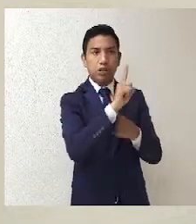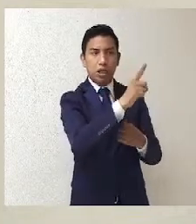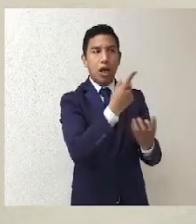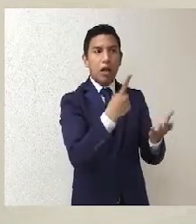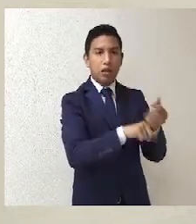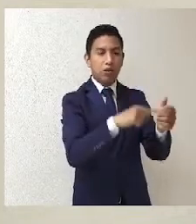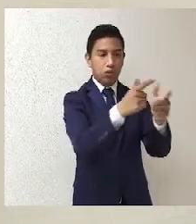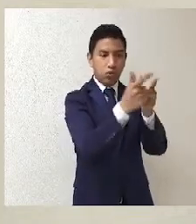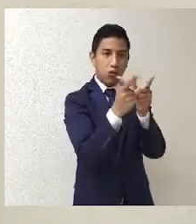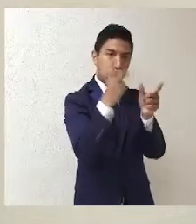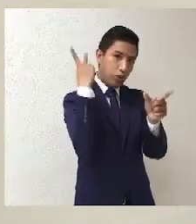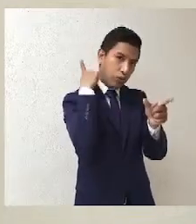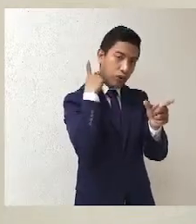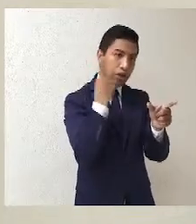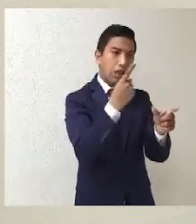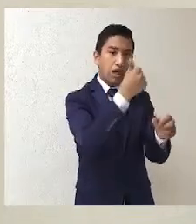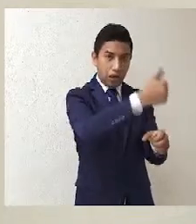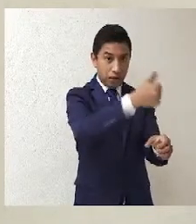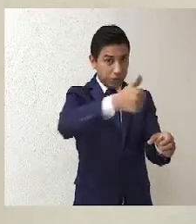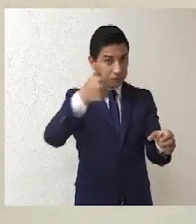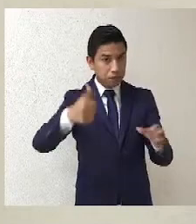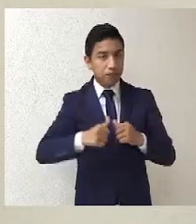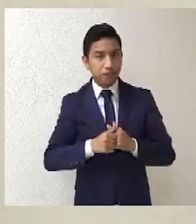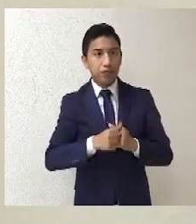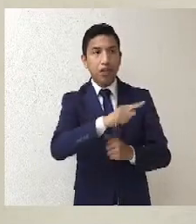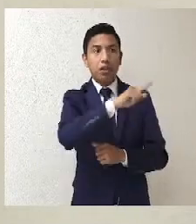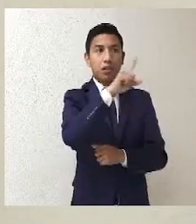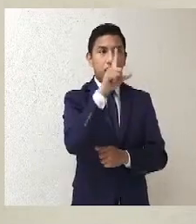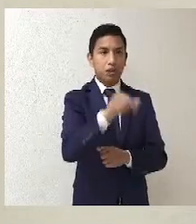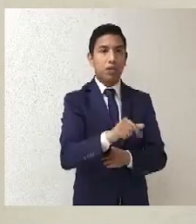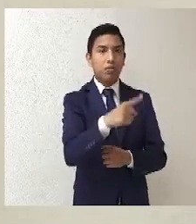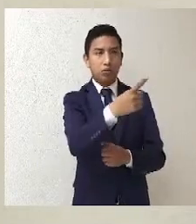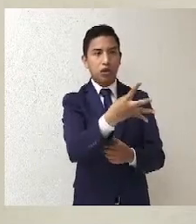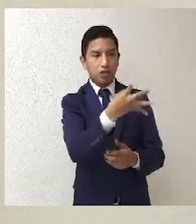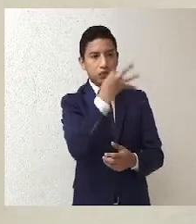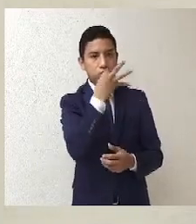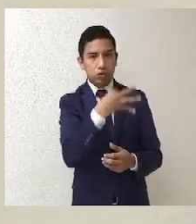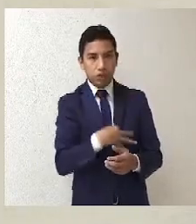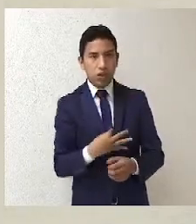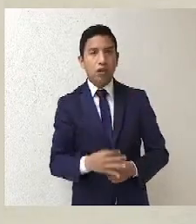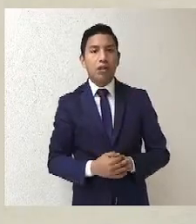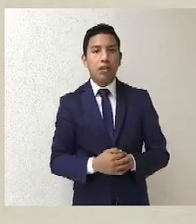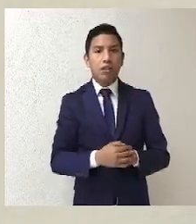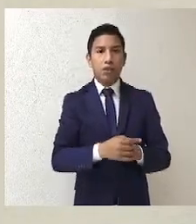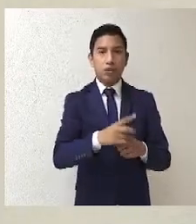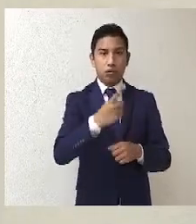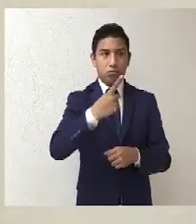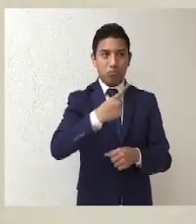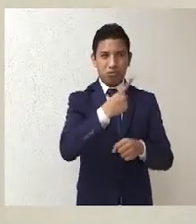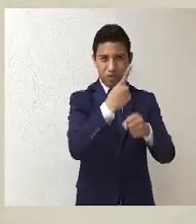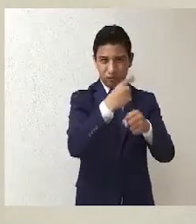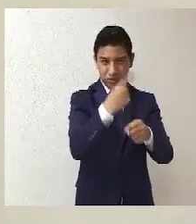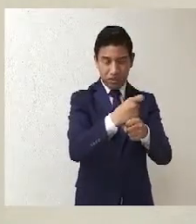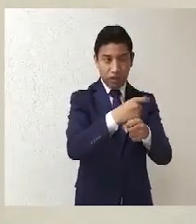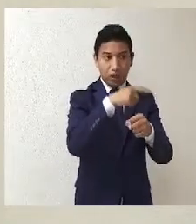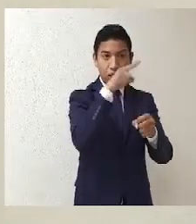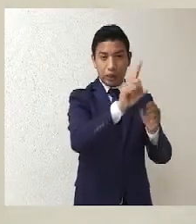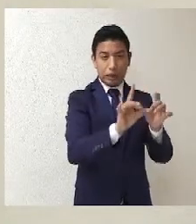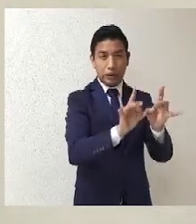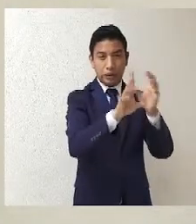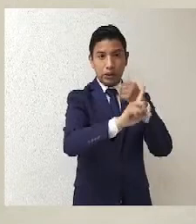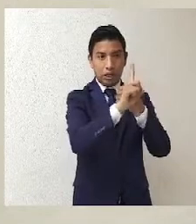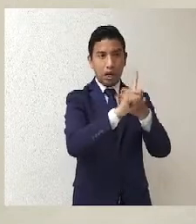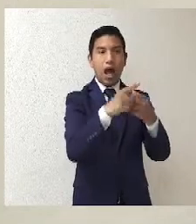internos de los partidos políticos. Entonces, pues nosotros estamos obligados a que se agote toda la cadena impugnativa